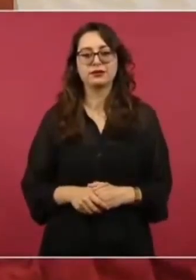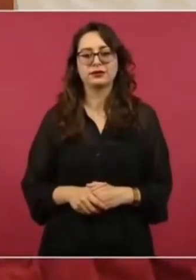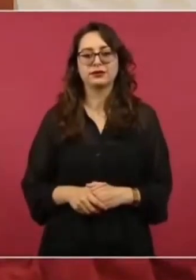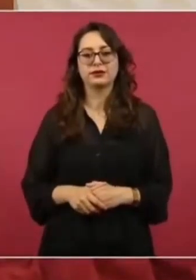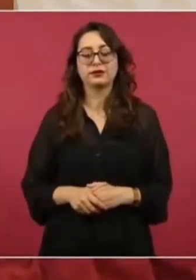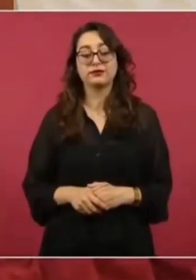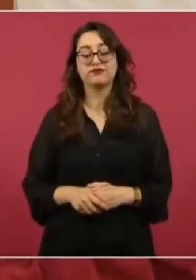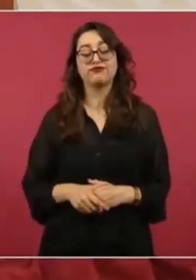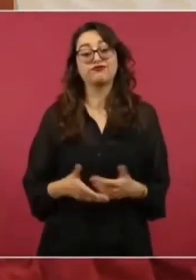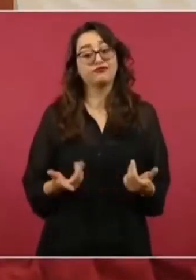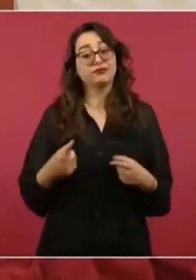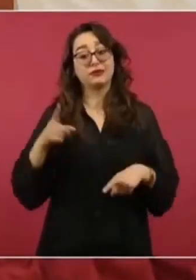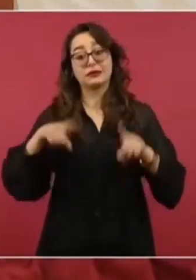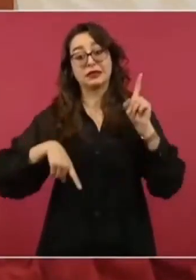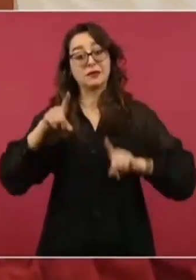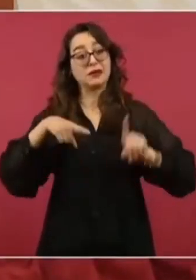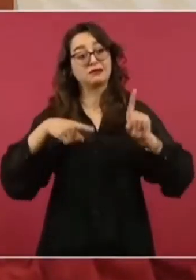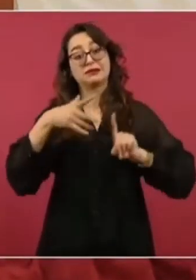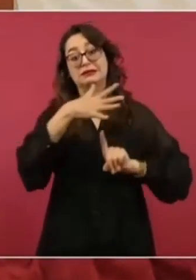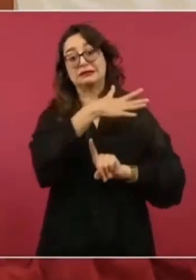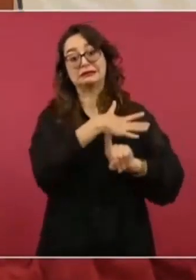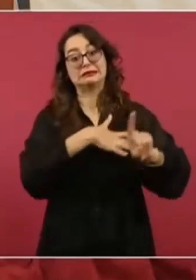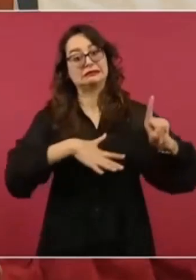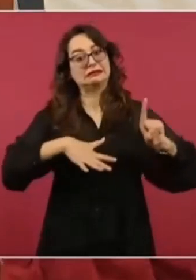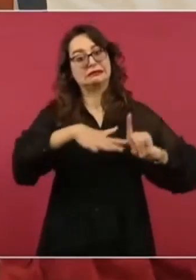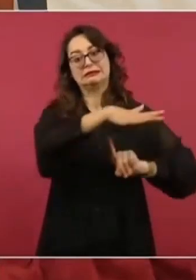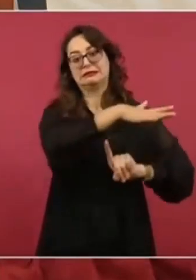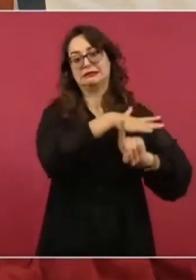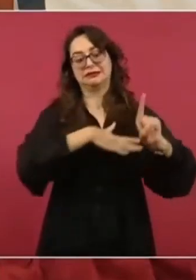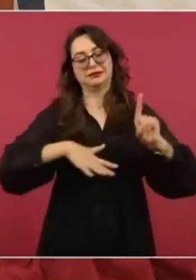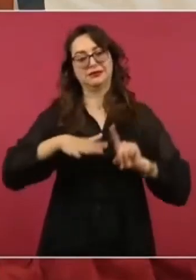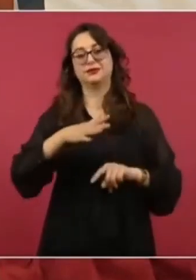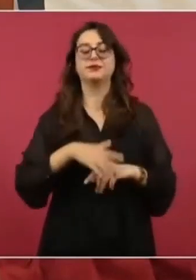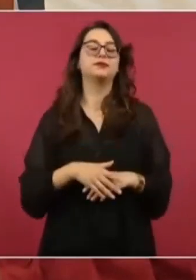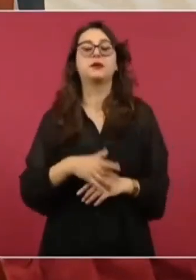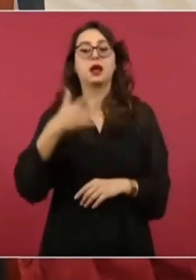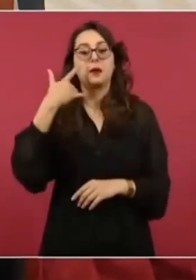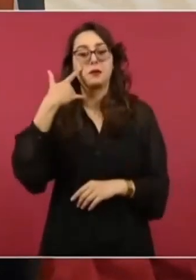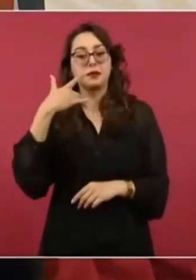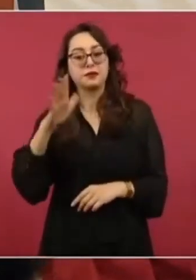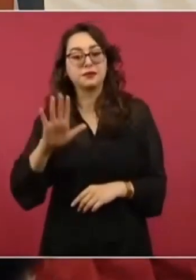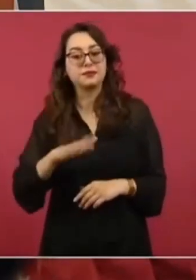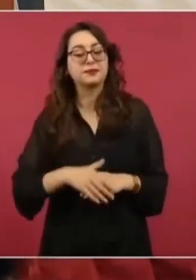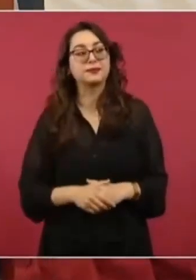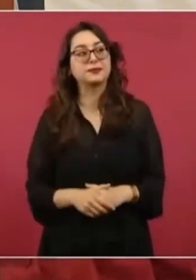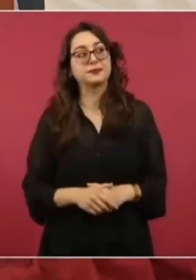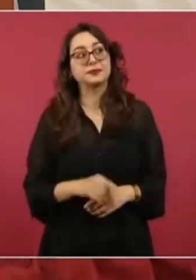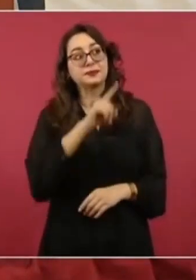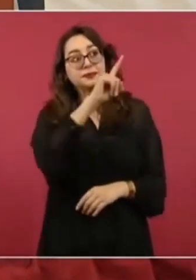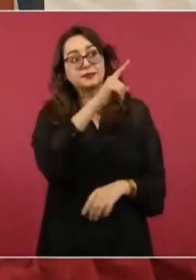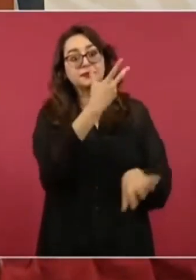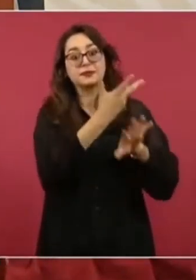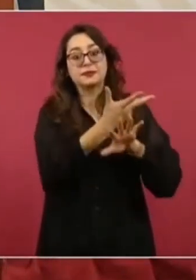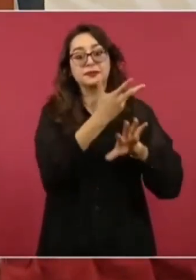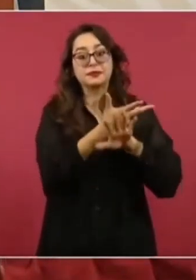Si hay una actitud, si continúa una actitud así,